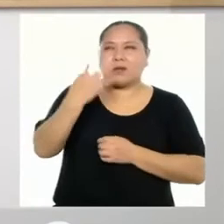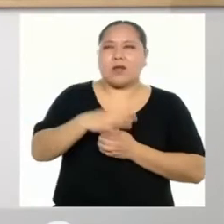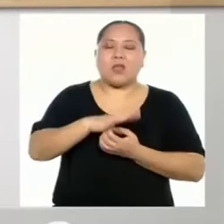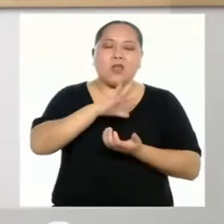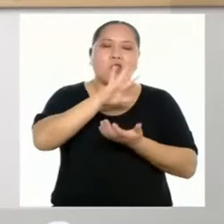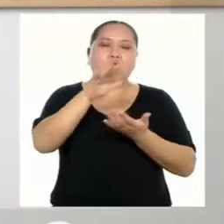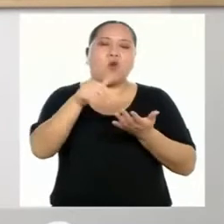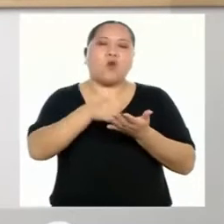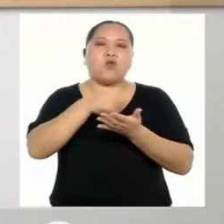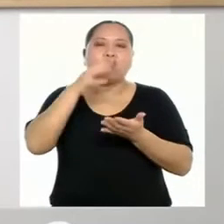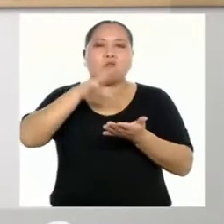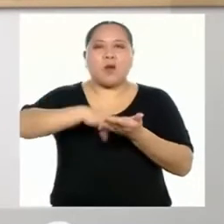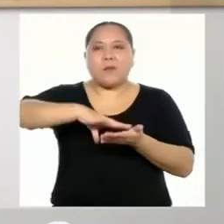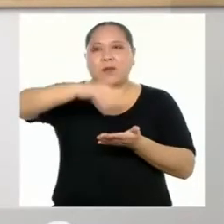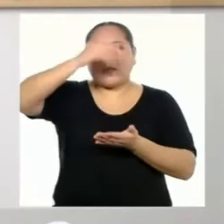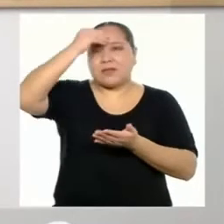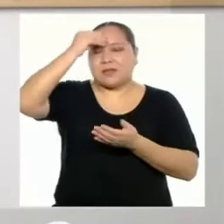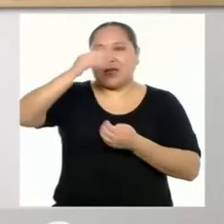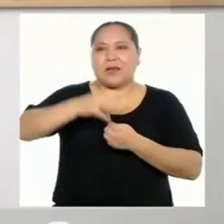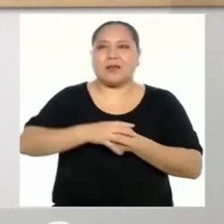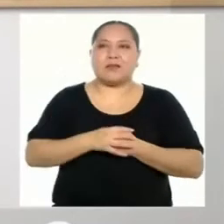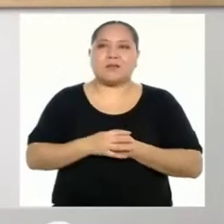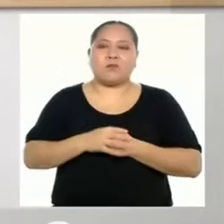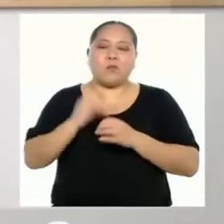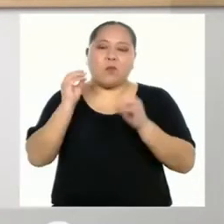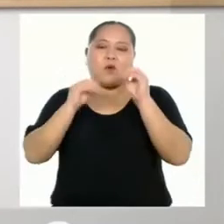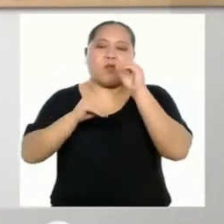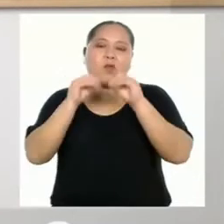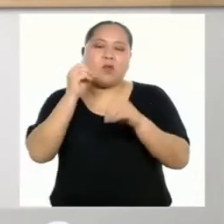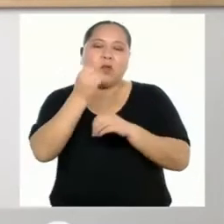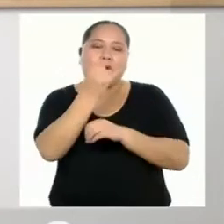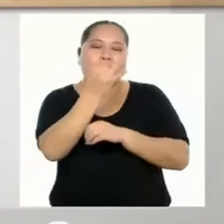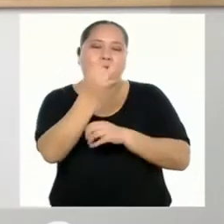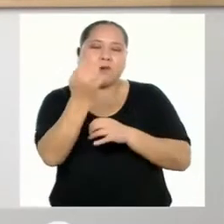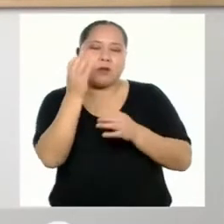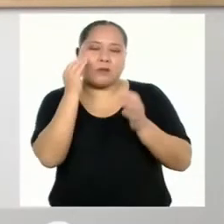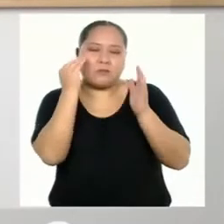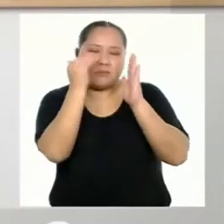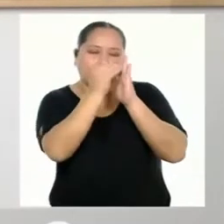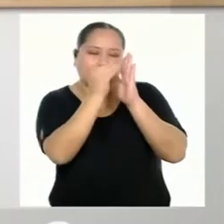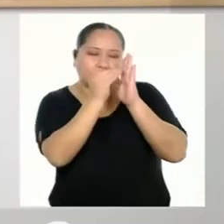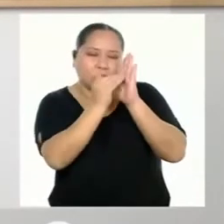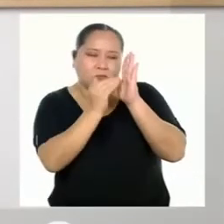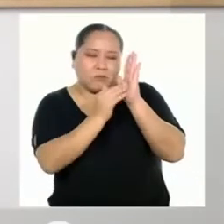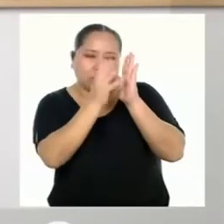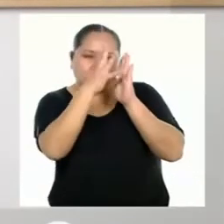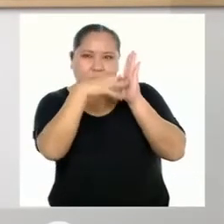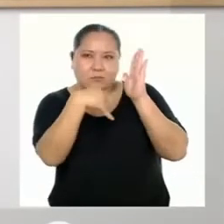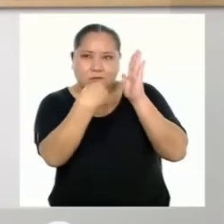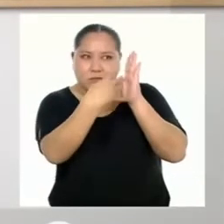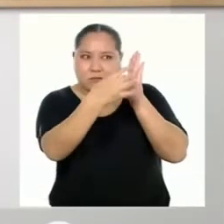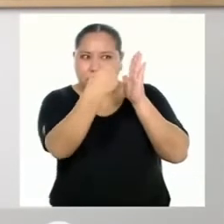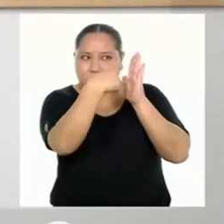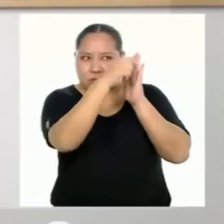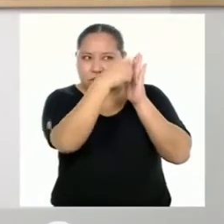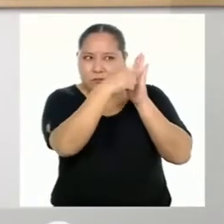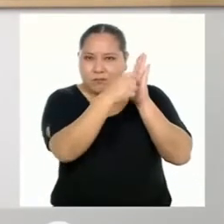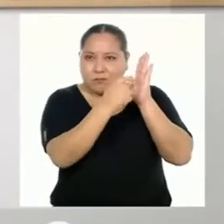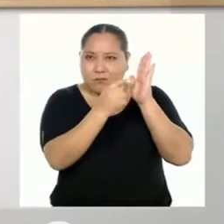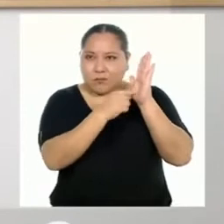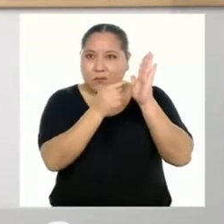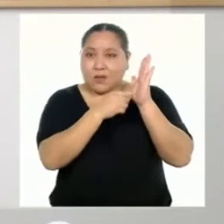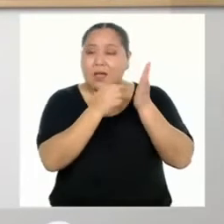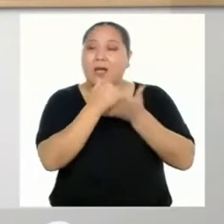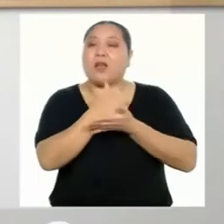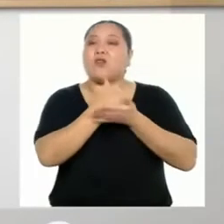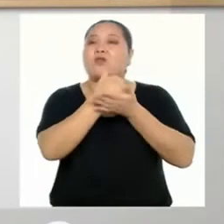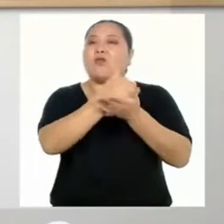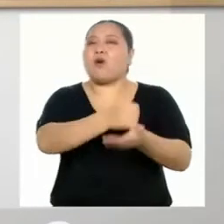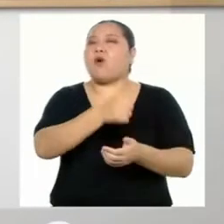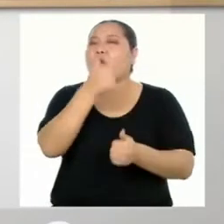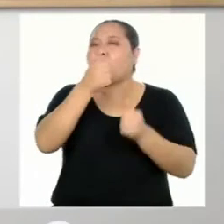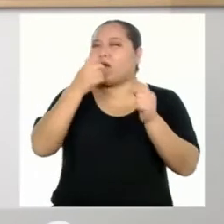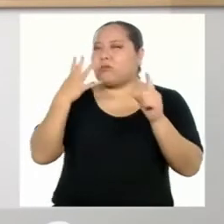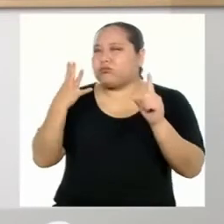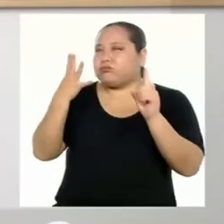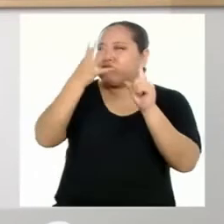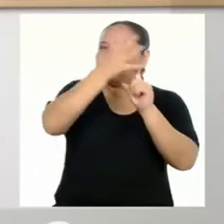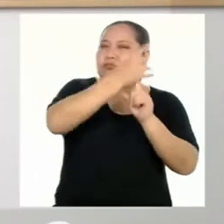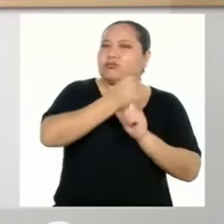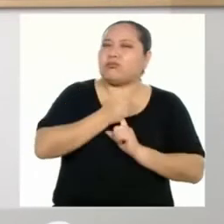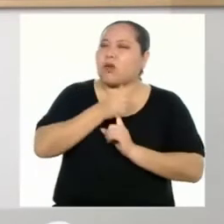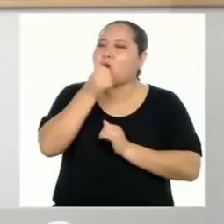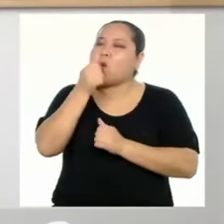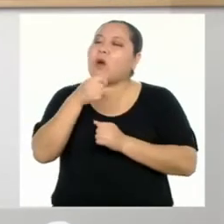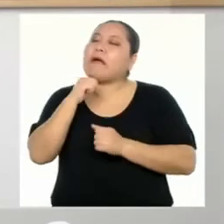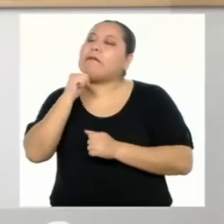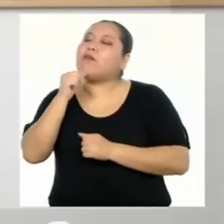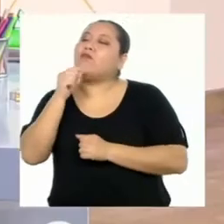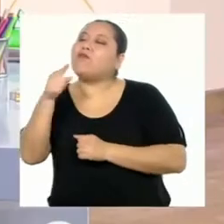sobre nuestros aprendizajes, aplicando ciertos criterios que nos van a ayudar a reconocer qué hemos logrado y